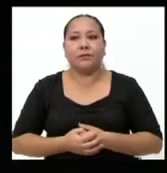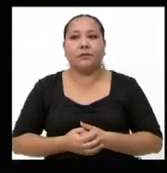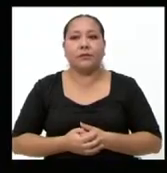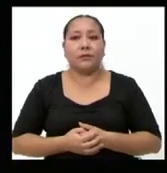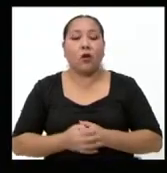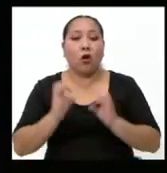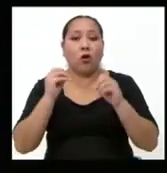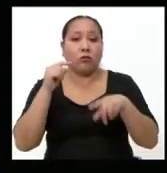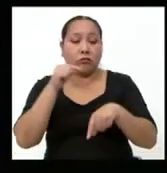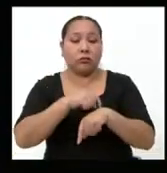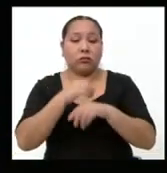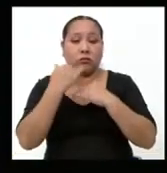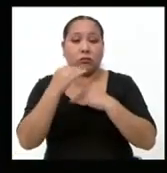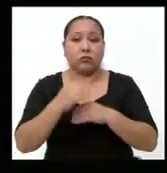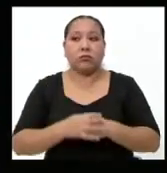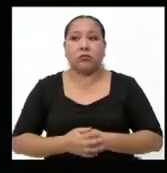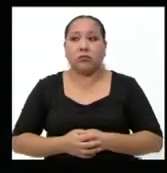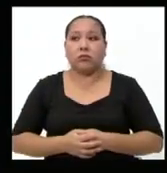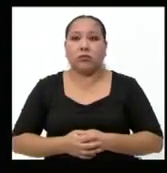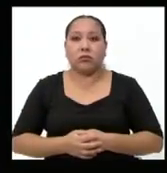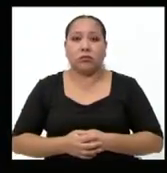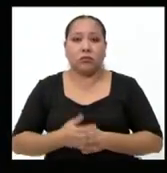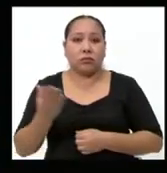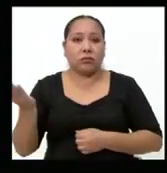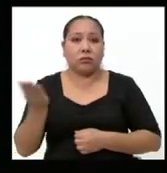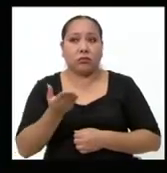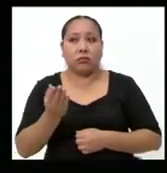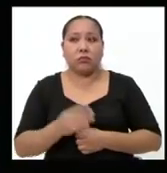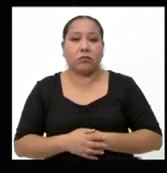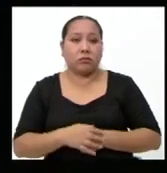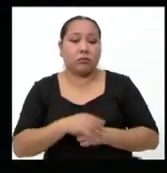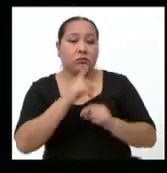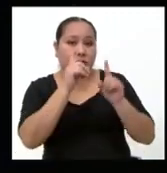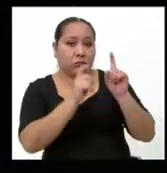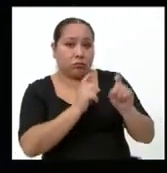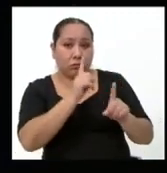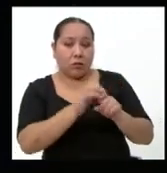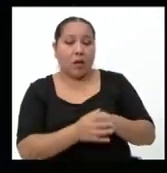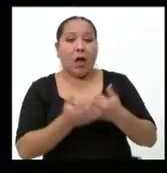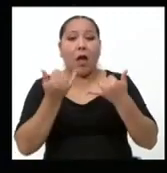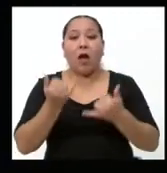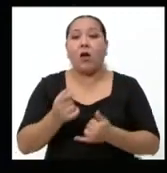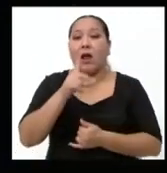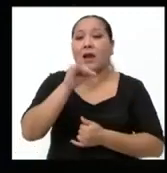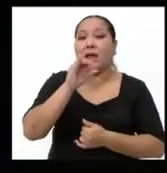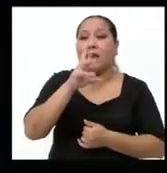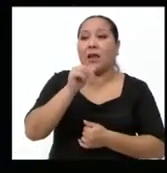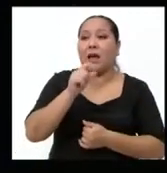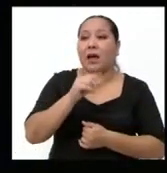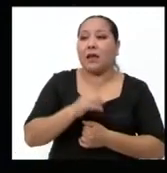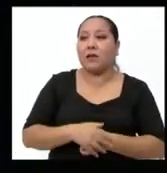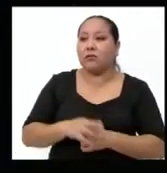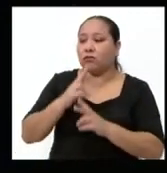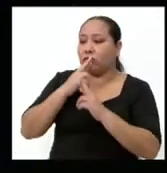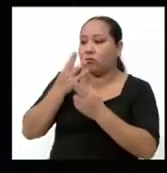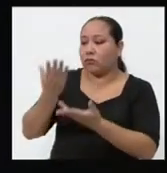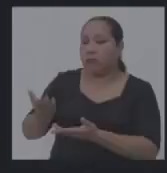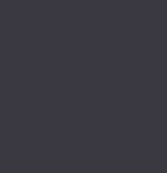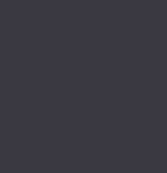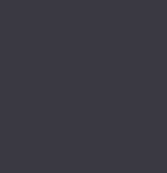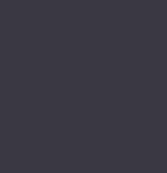Bien, tiempo cumplido. El candidato ha hecho su réplica. Ahora la candidata Liliana Rojas va a hacer su dúplica.